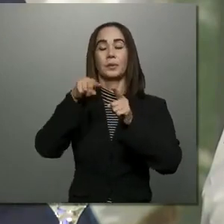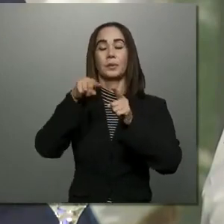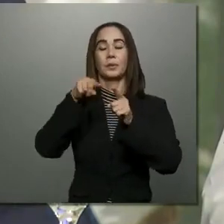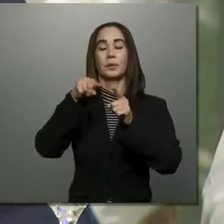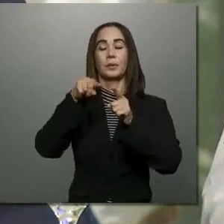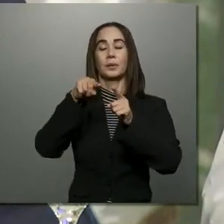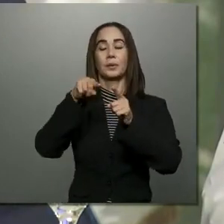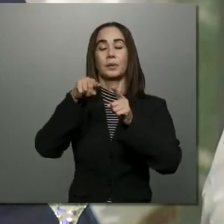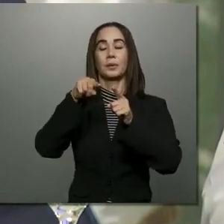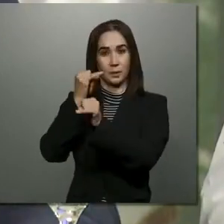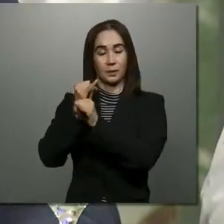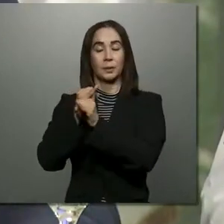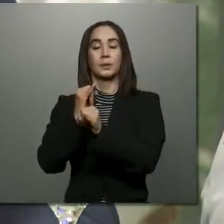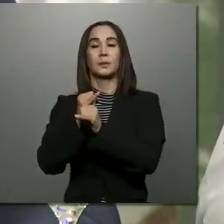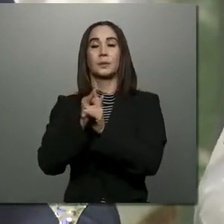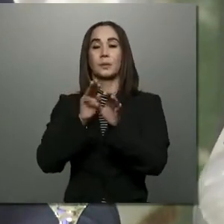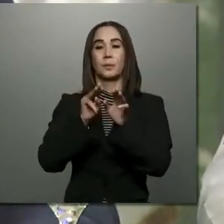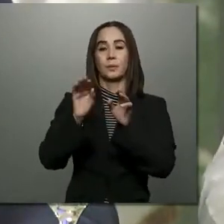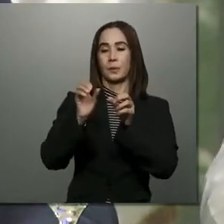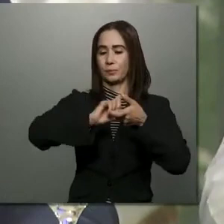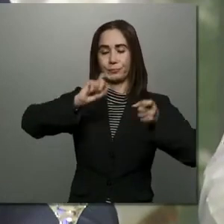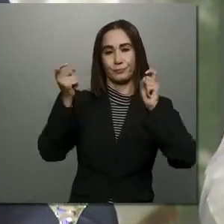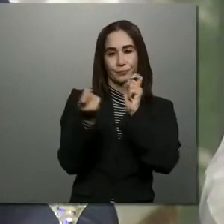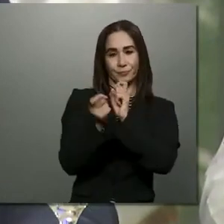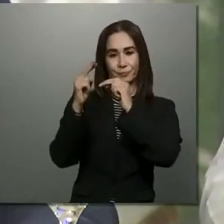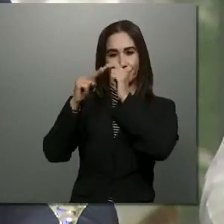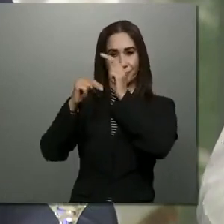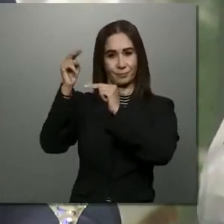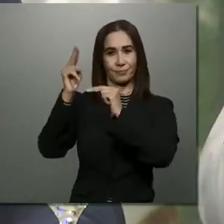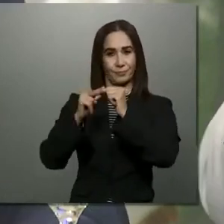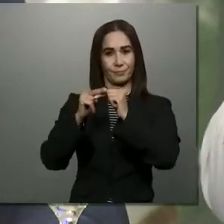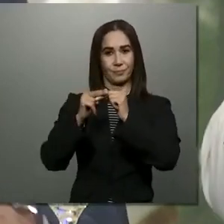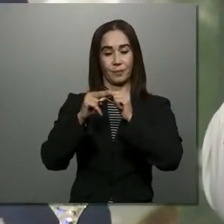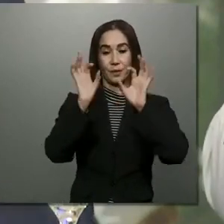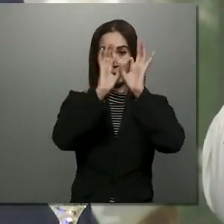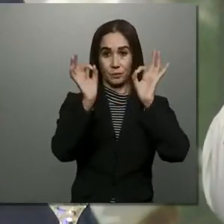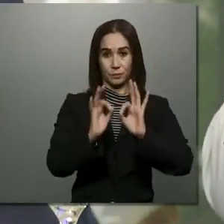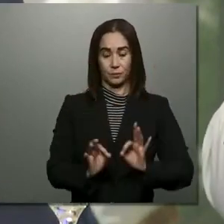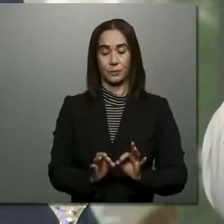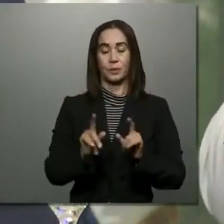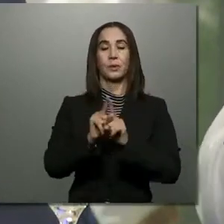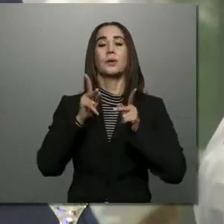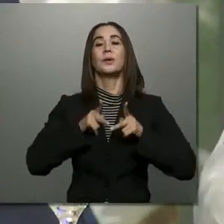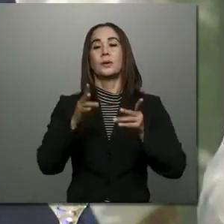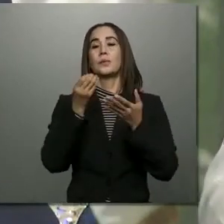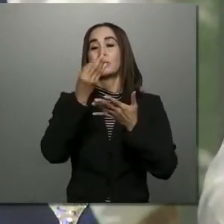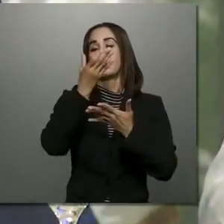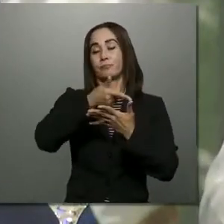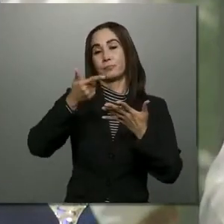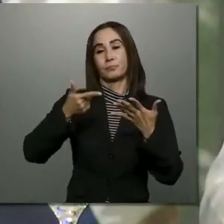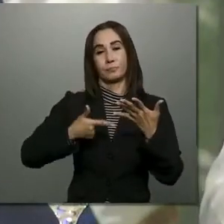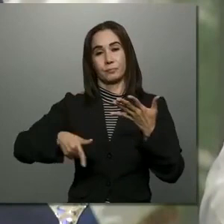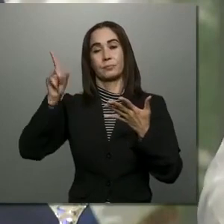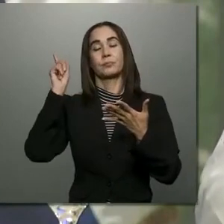Multidimensional, que permitan, entre otras, muchas cosas,